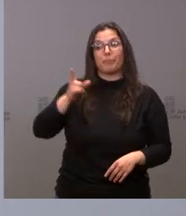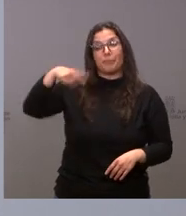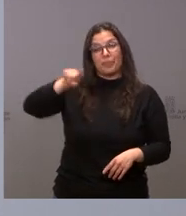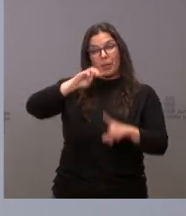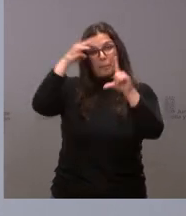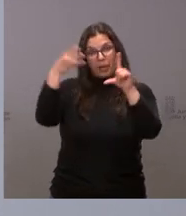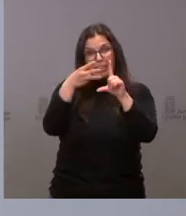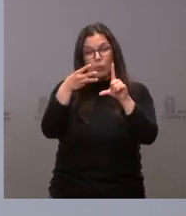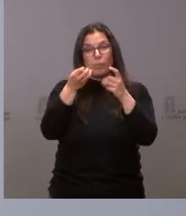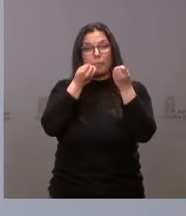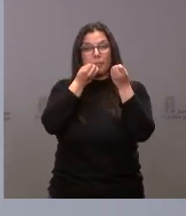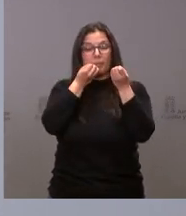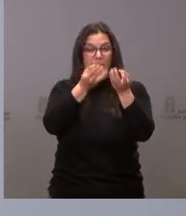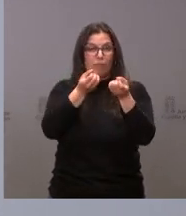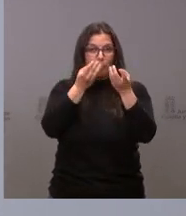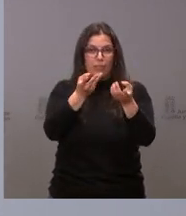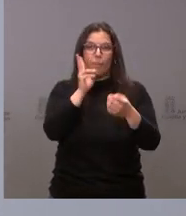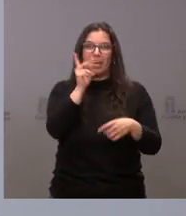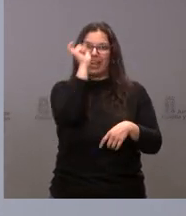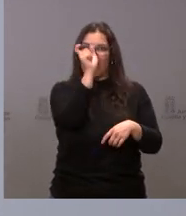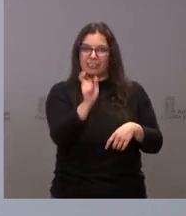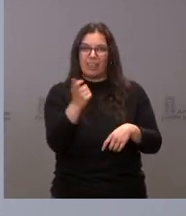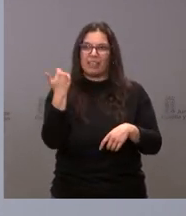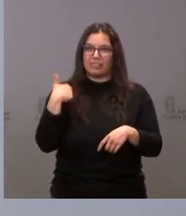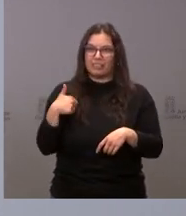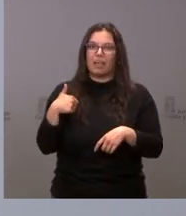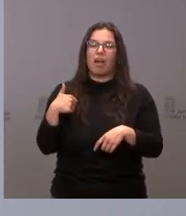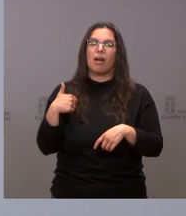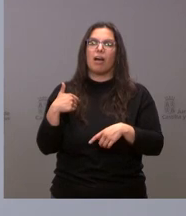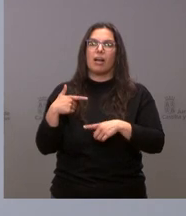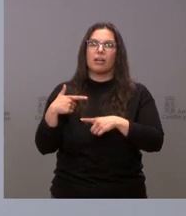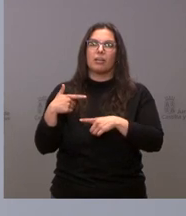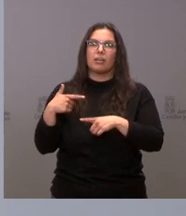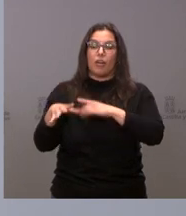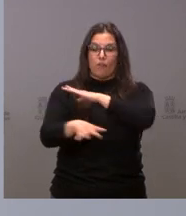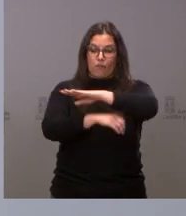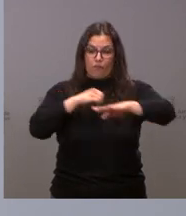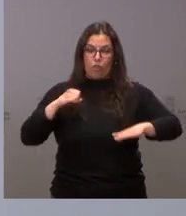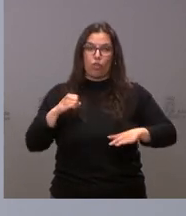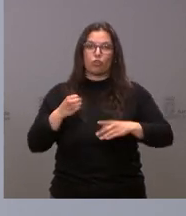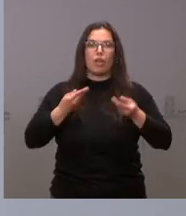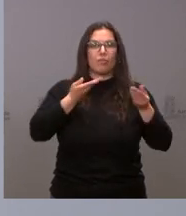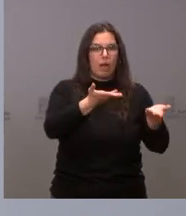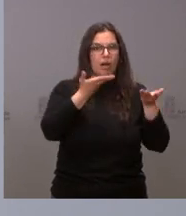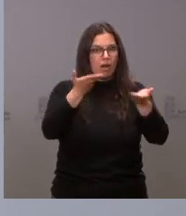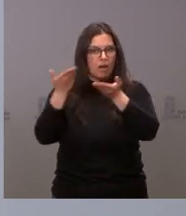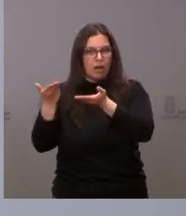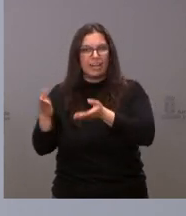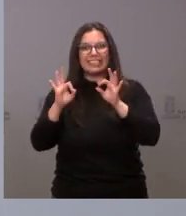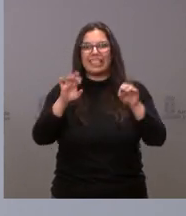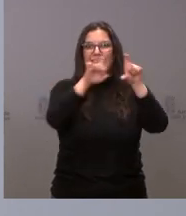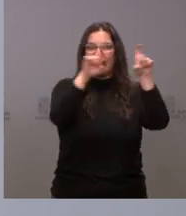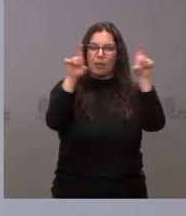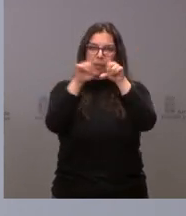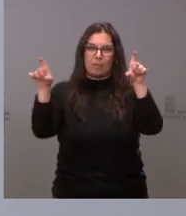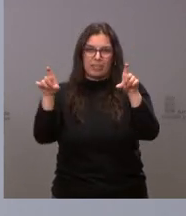página web de las cantidades que ya hemos venido asignando de fondos en ayudas precisamente a empresas con